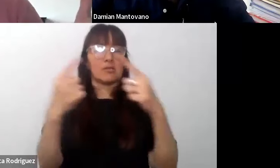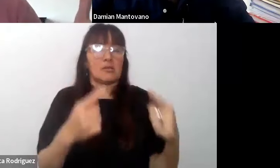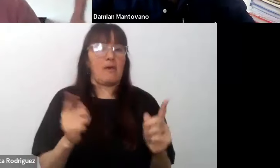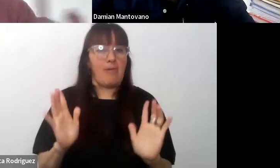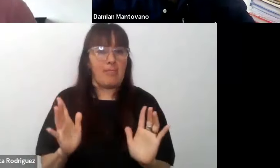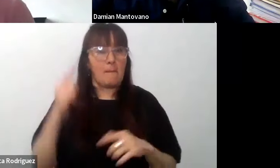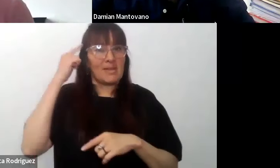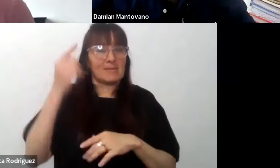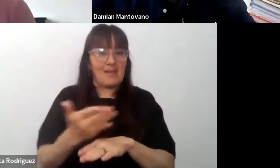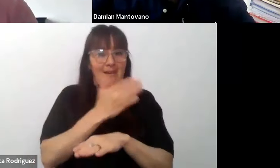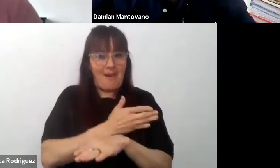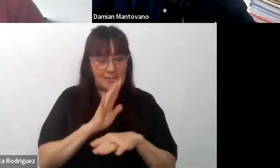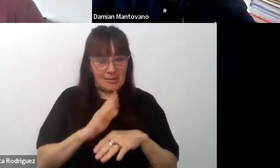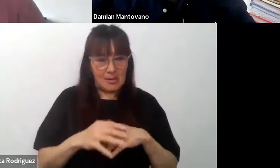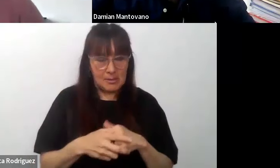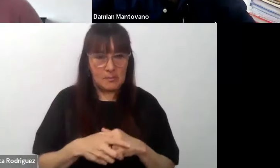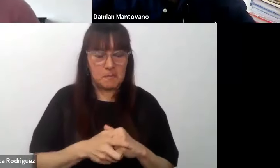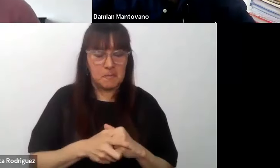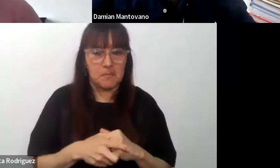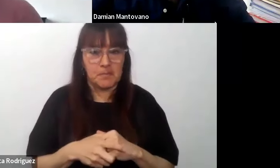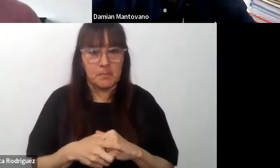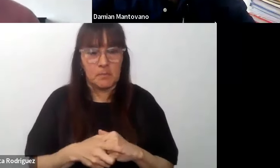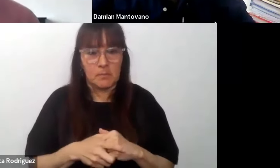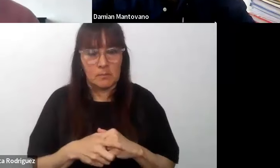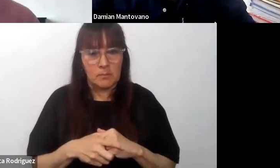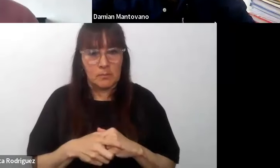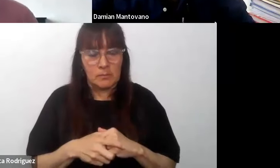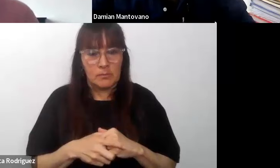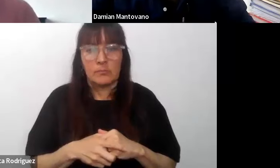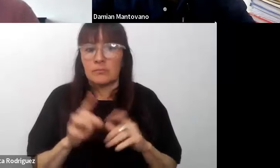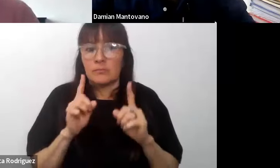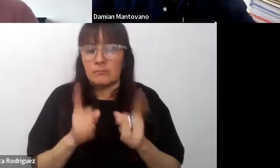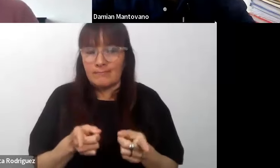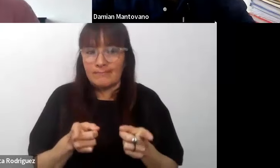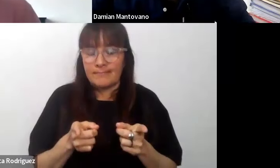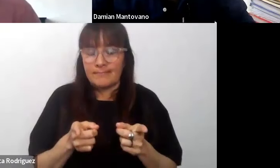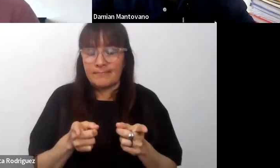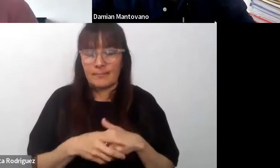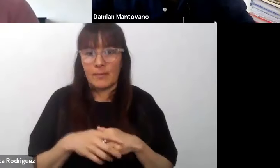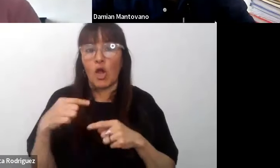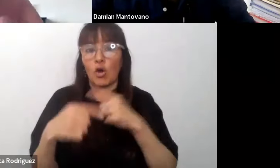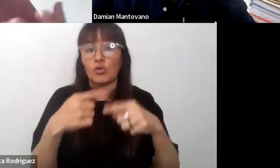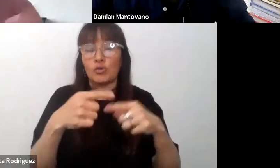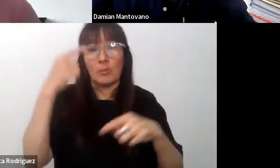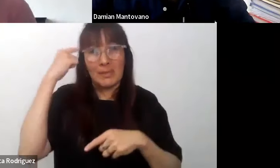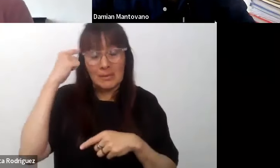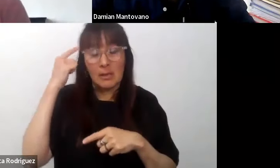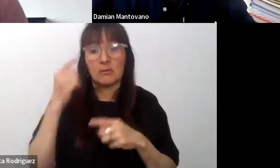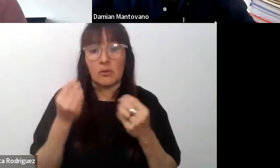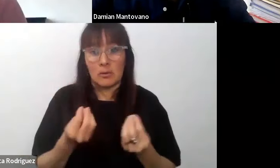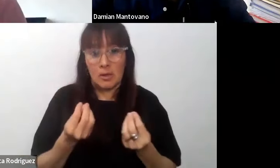ir más allá de lo que puede y también va a seguir pensando en cómo puede